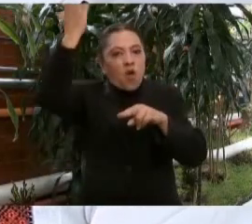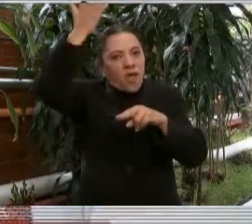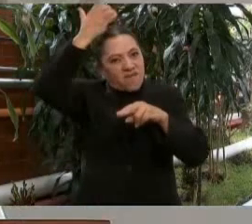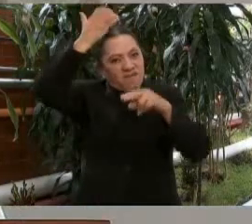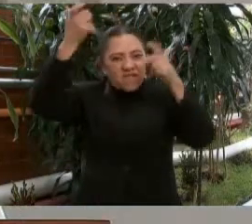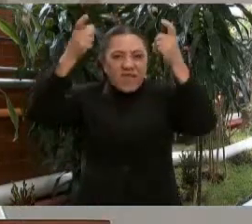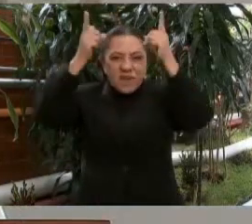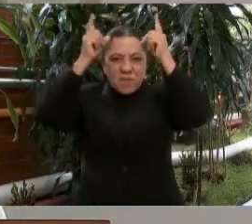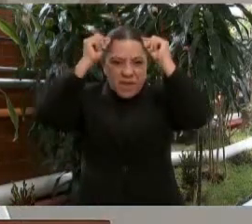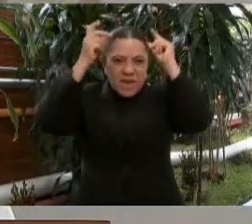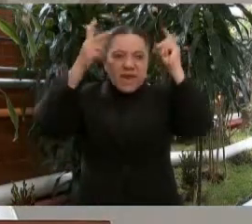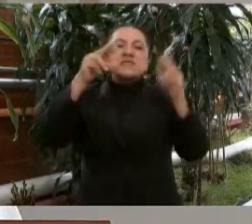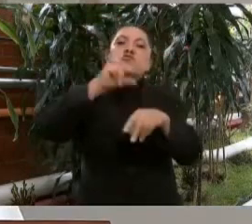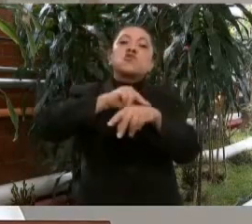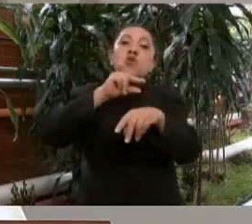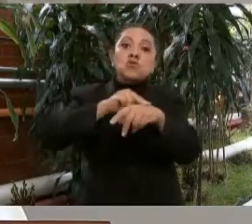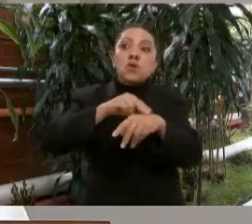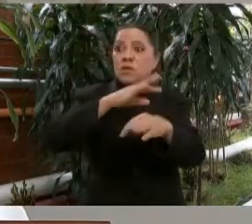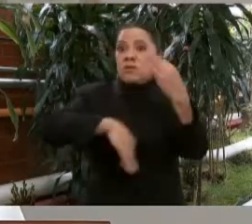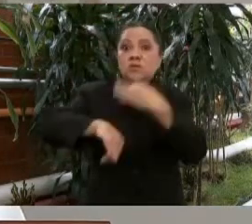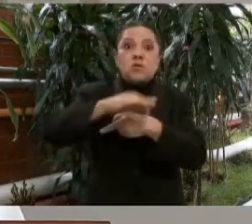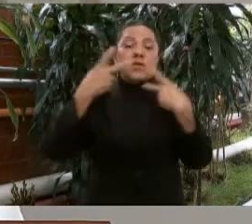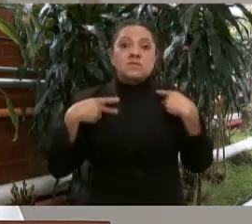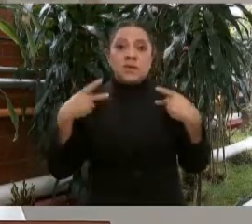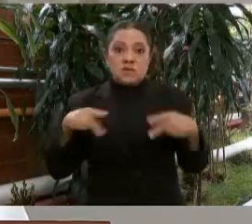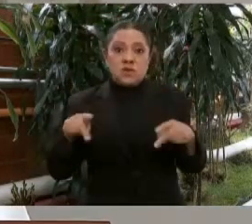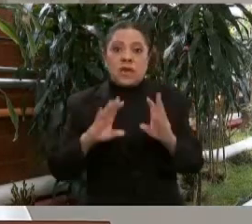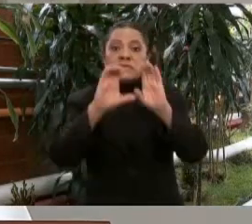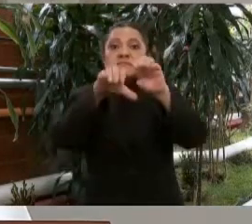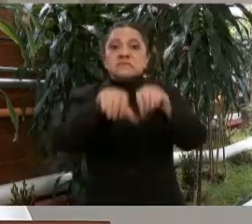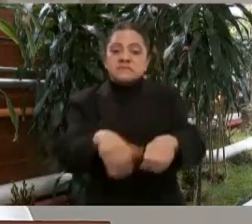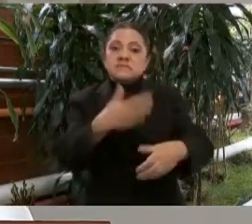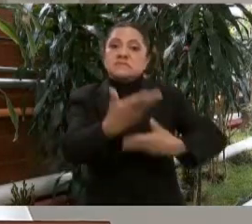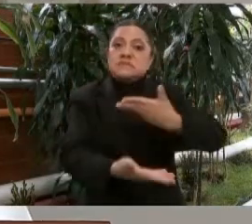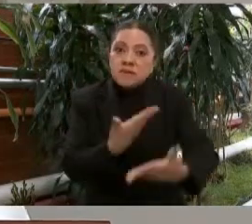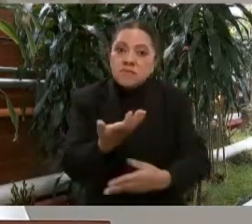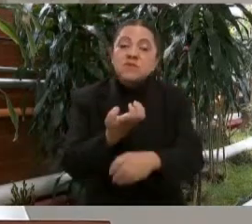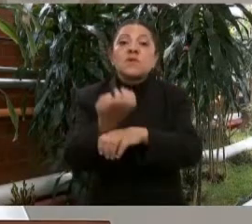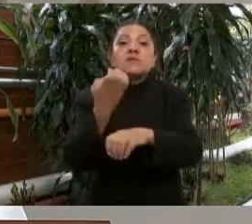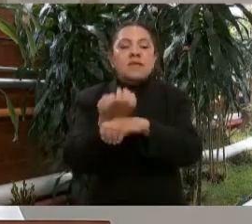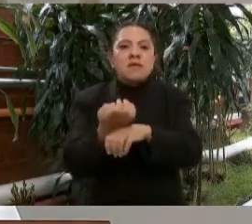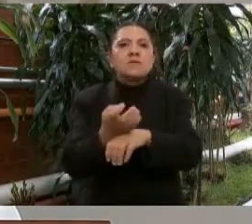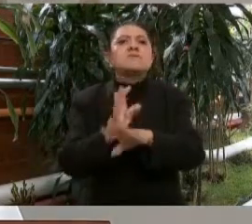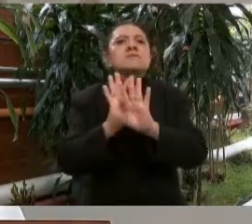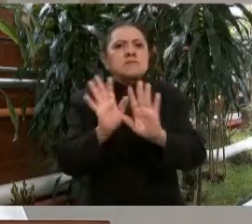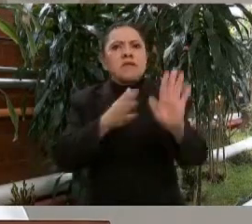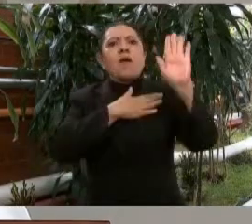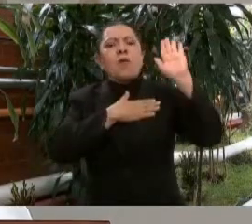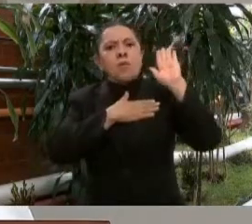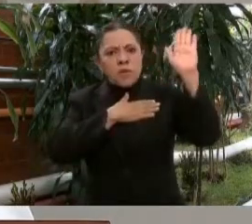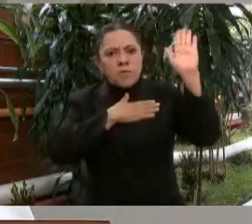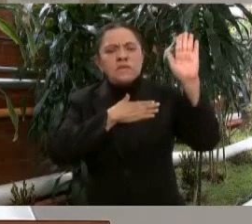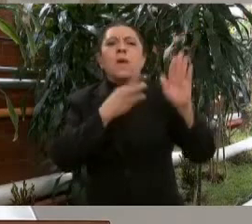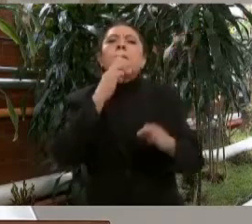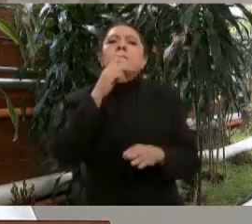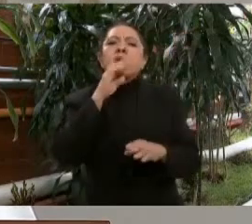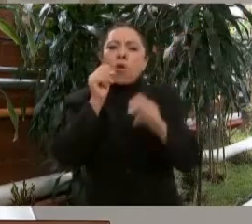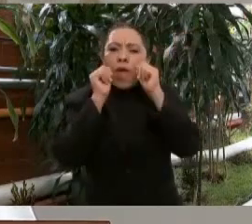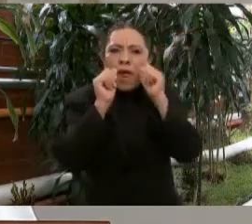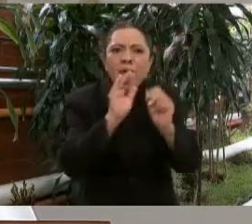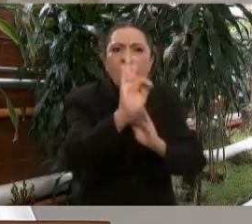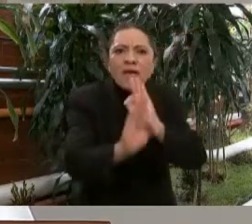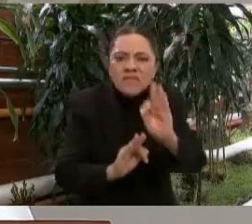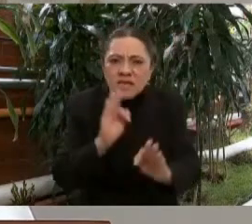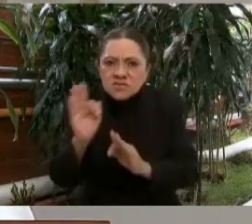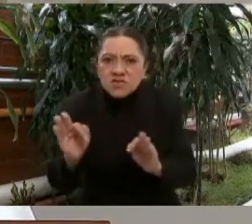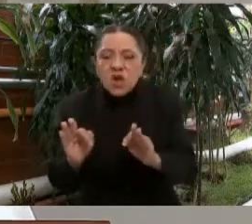a todo el personal al servicio del Estado. Estamos comprometidos a mejorar la atención de los 21 seguros, servicios y